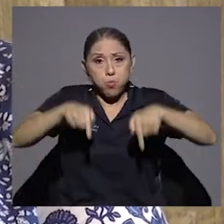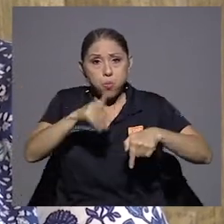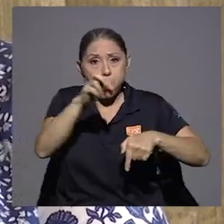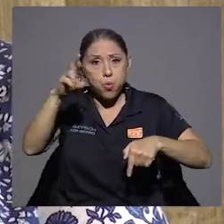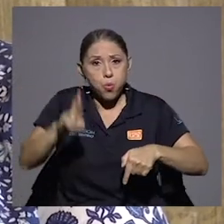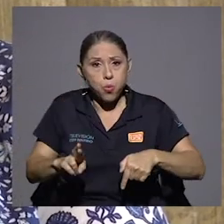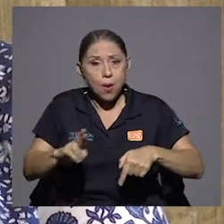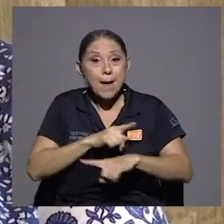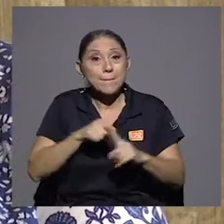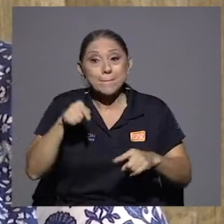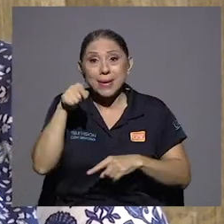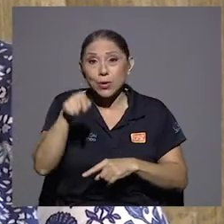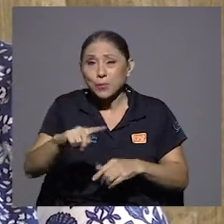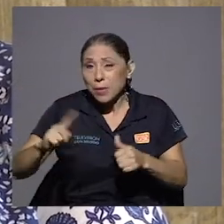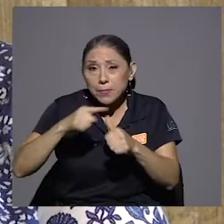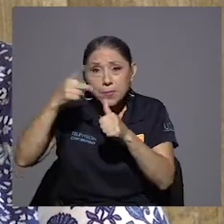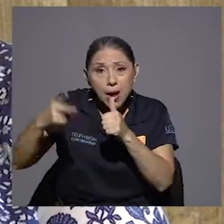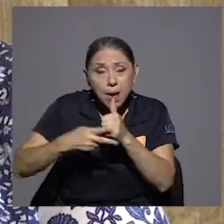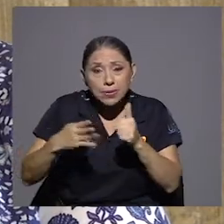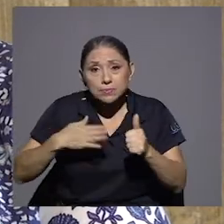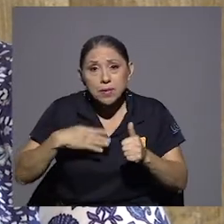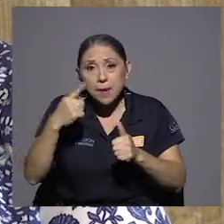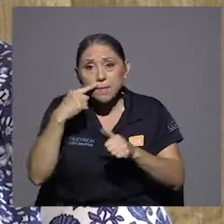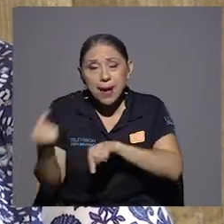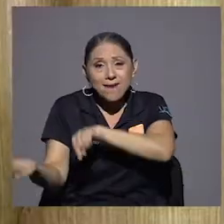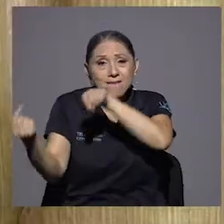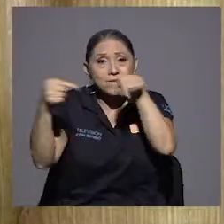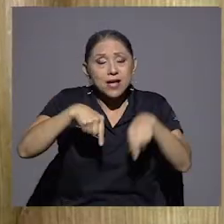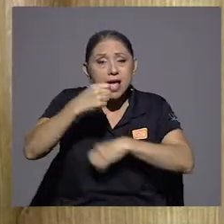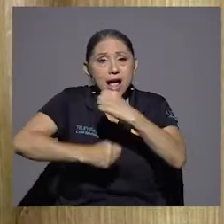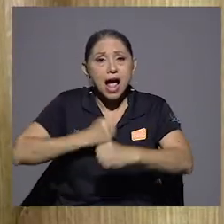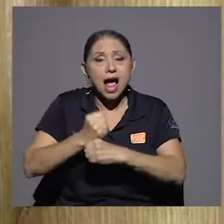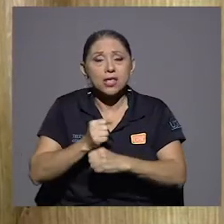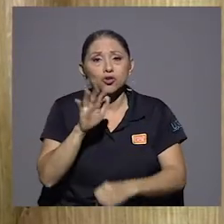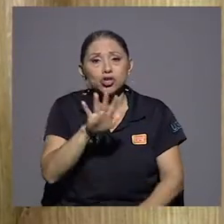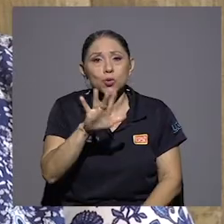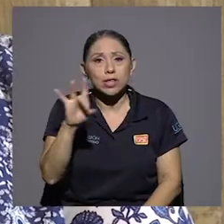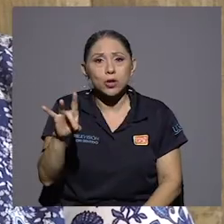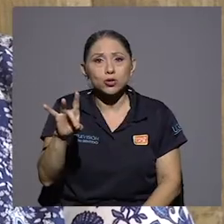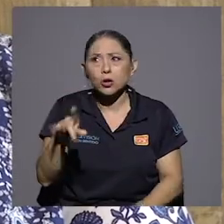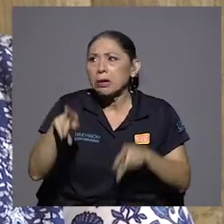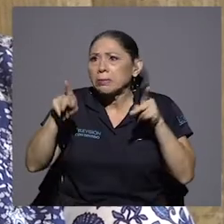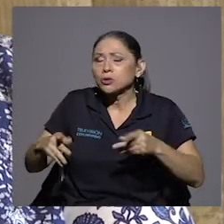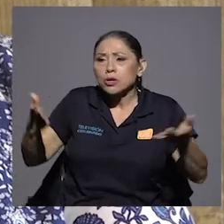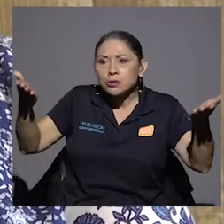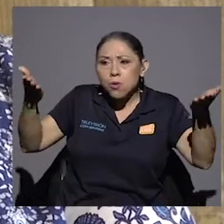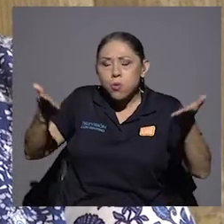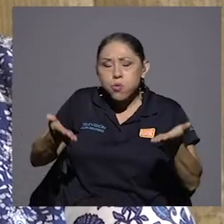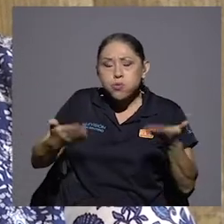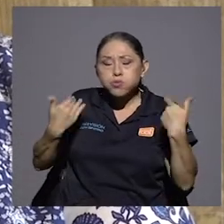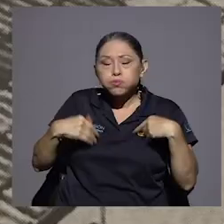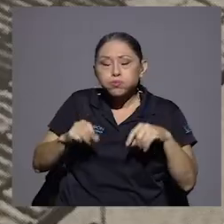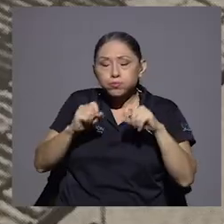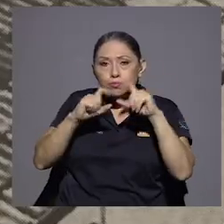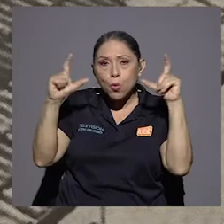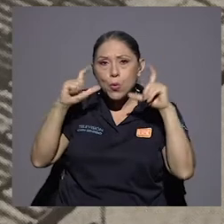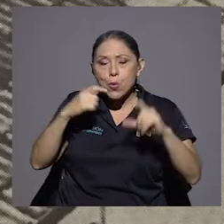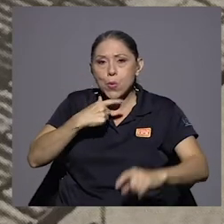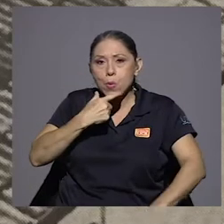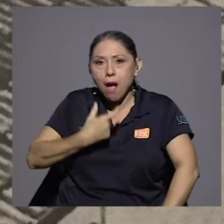el primer regreso de mi papá se da en el 58. Que es un recibimiento impresionante. Es un recibimiento impresionante.